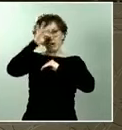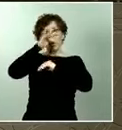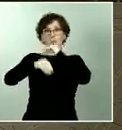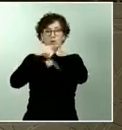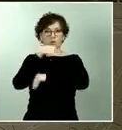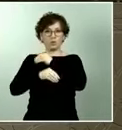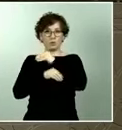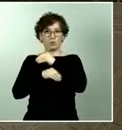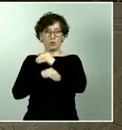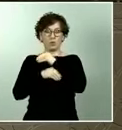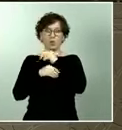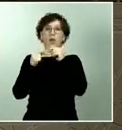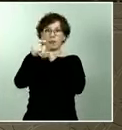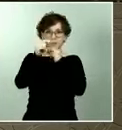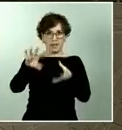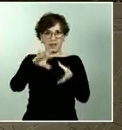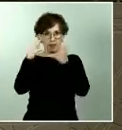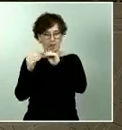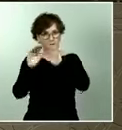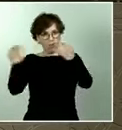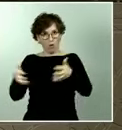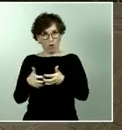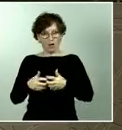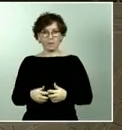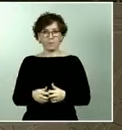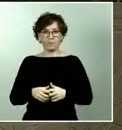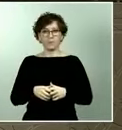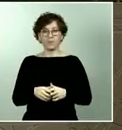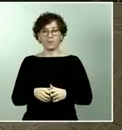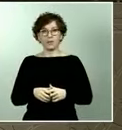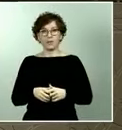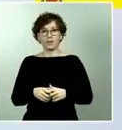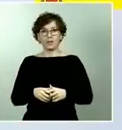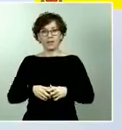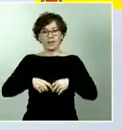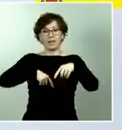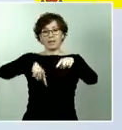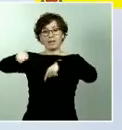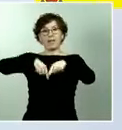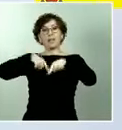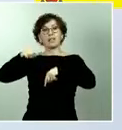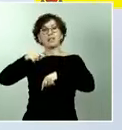Carreteras continúa colaborando con labores de desinfección en municipios.